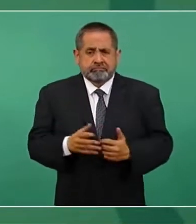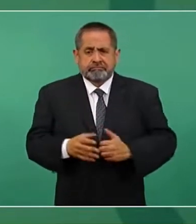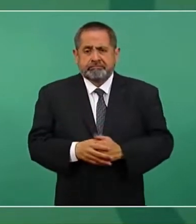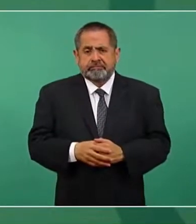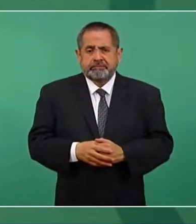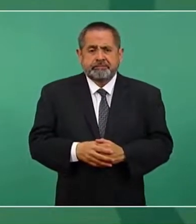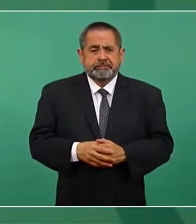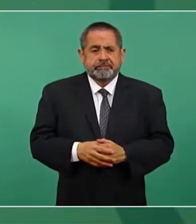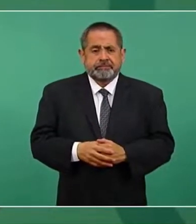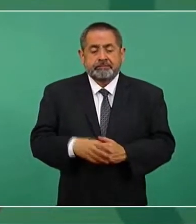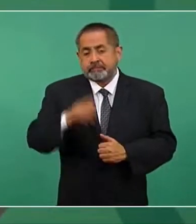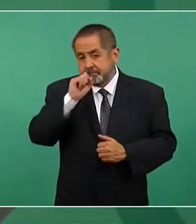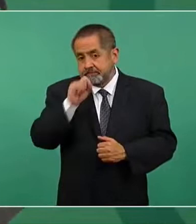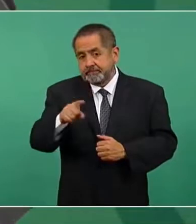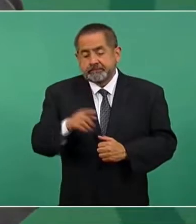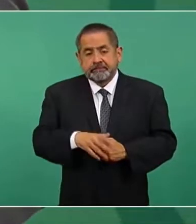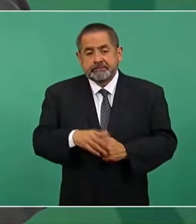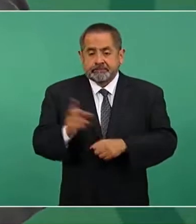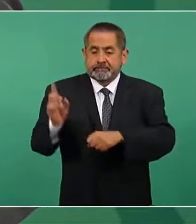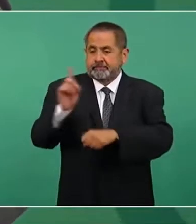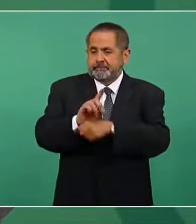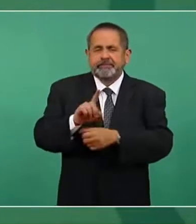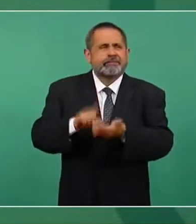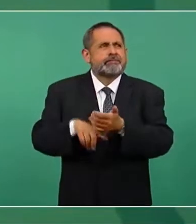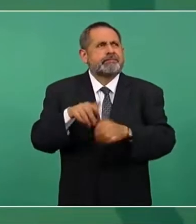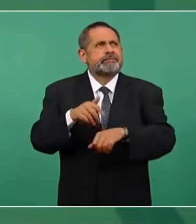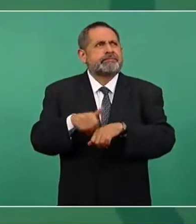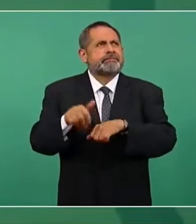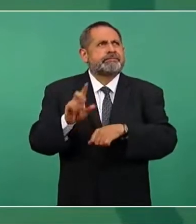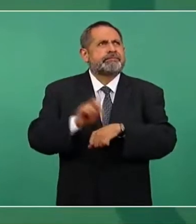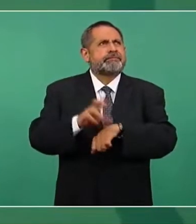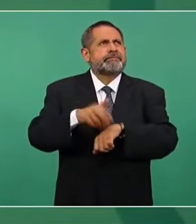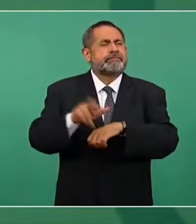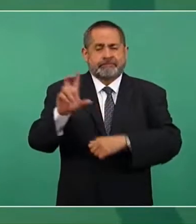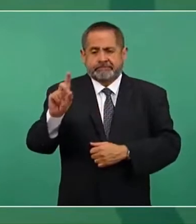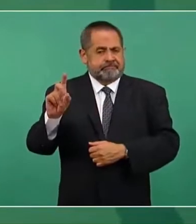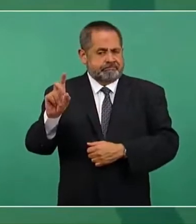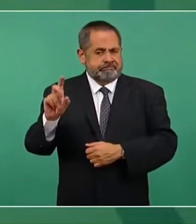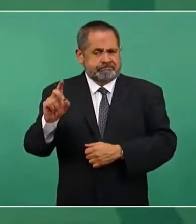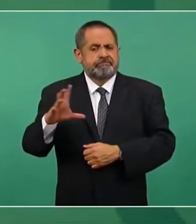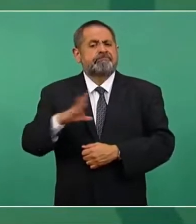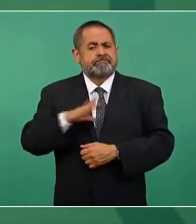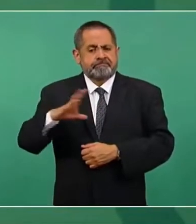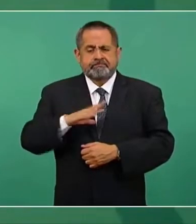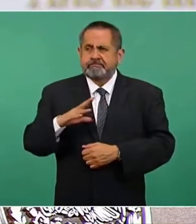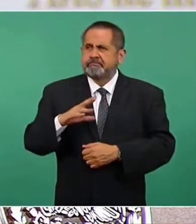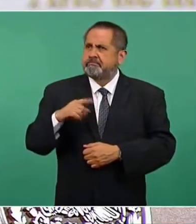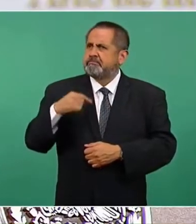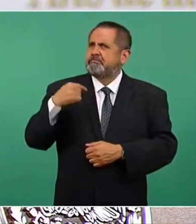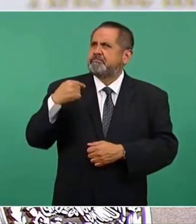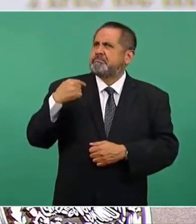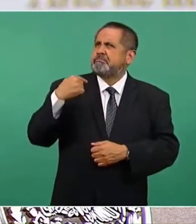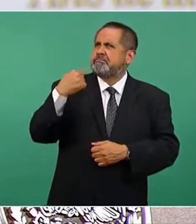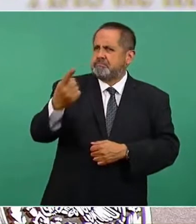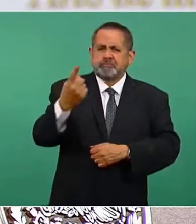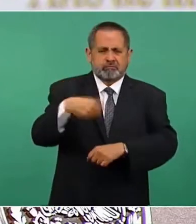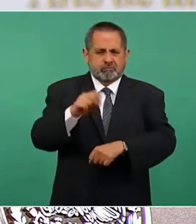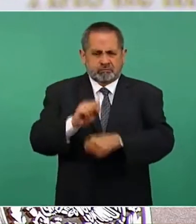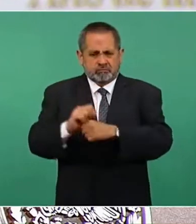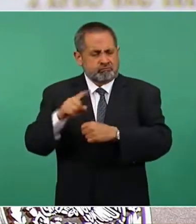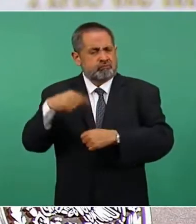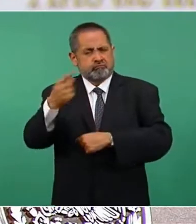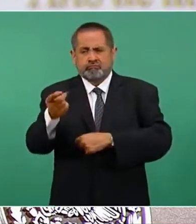Ecuador va a estar el día 30, la semana próxima,